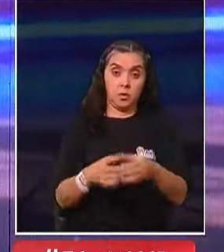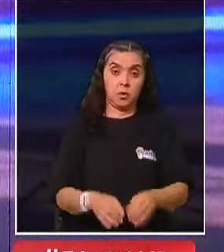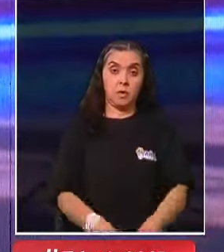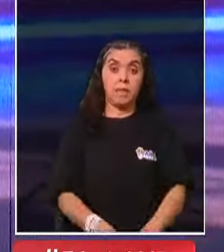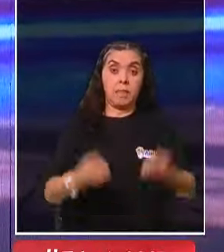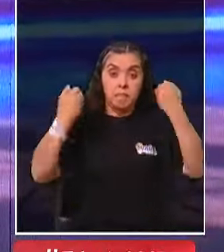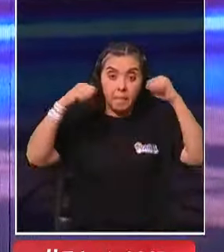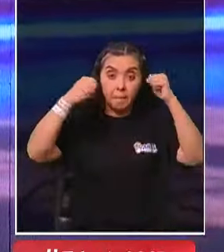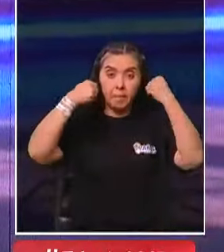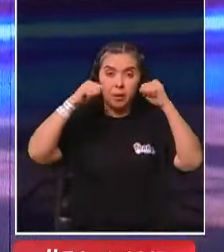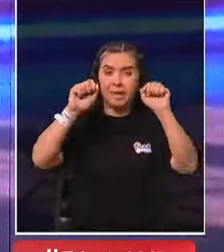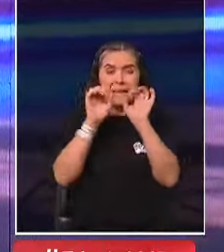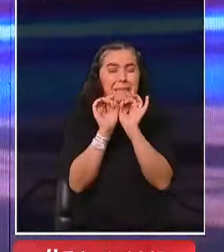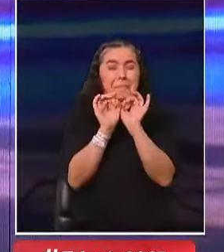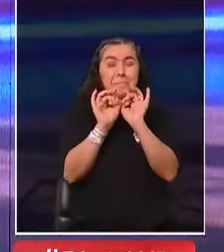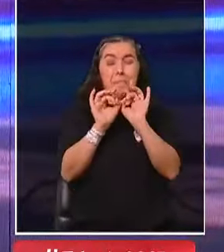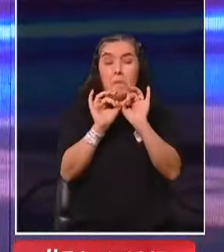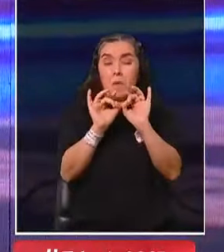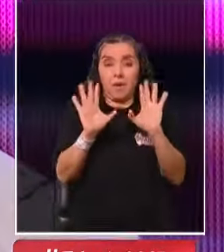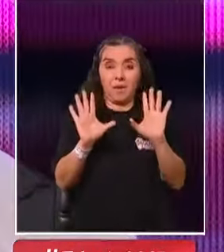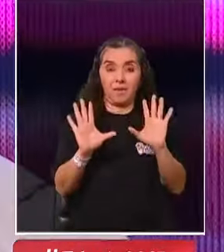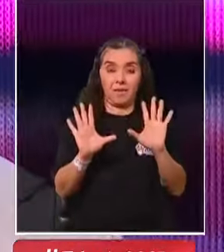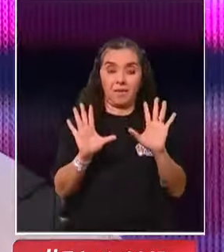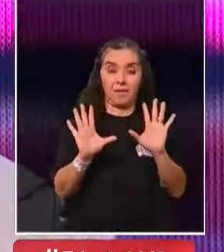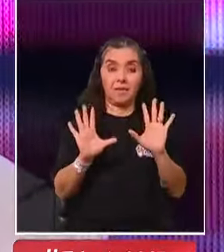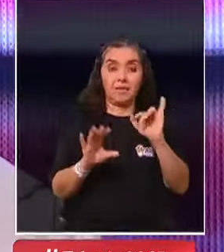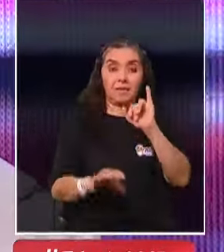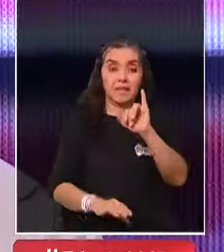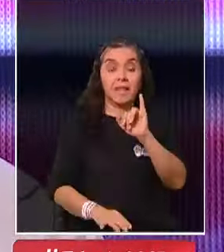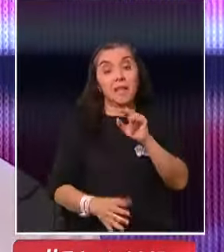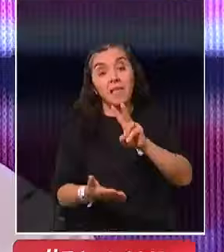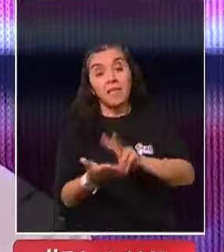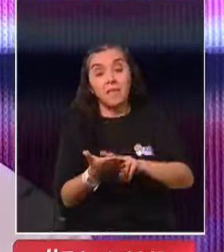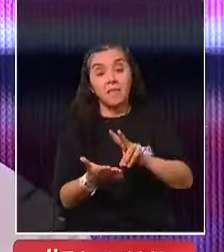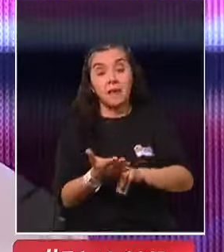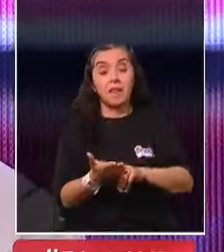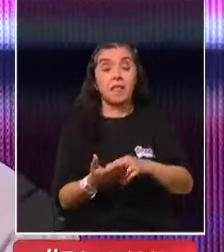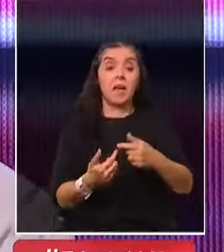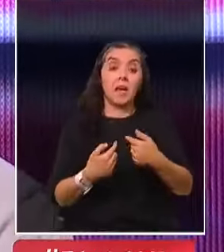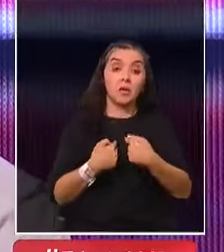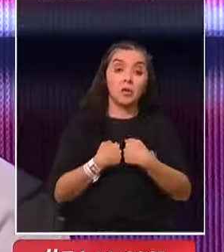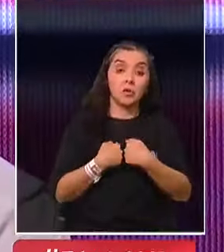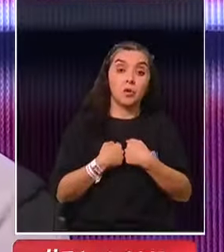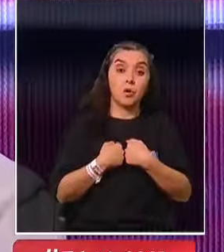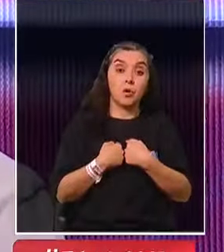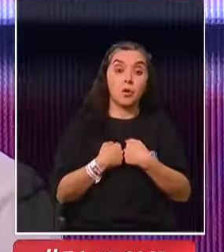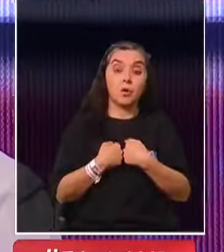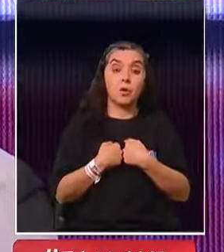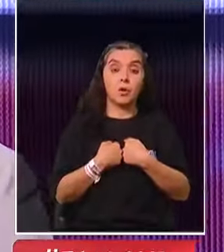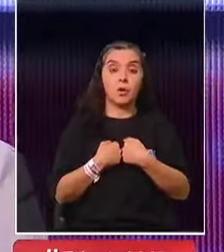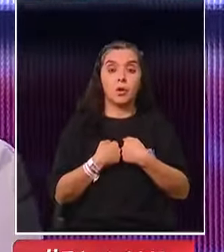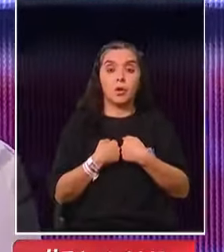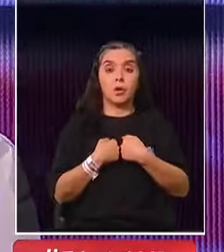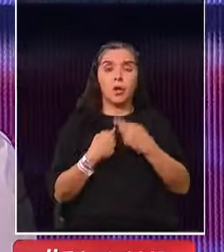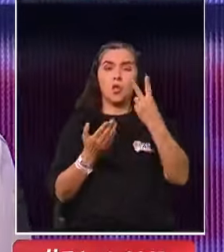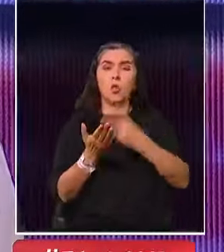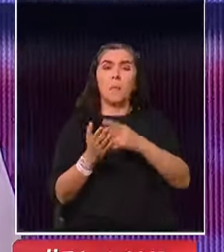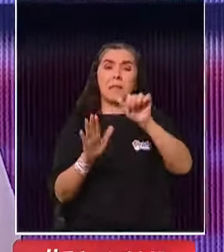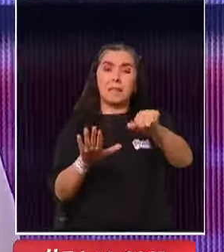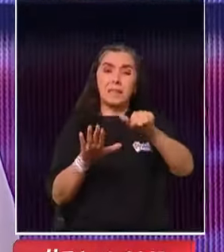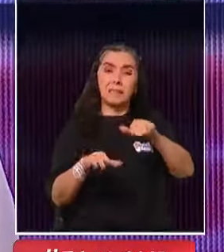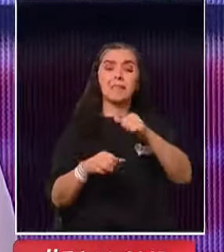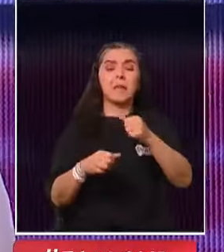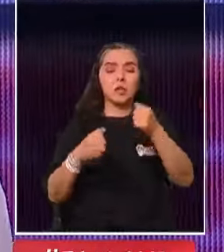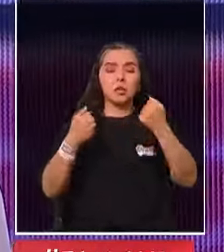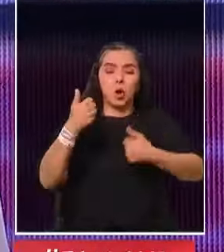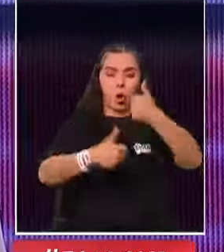de deportistas súper especiales. Sí. Bueno, la verdad es que yo, desde que me retiré del deporte, fue el 2016, que yo competí